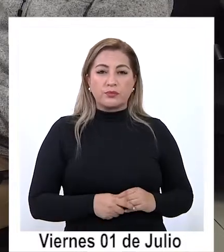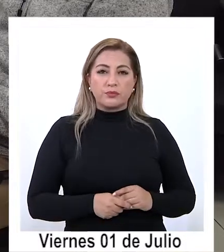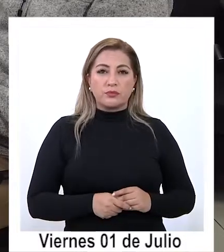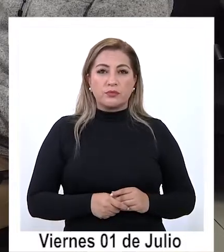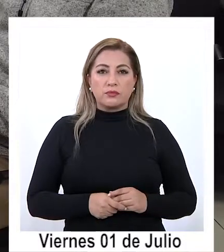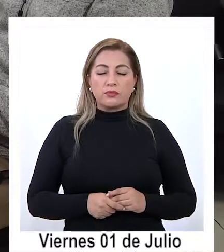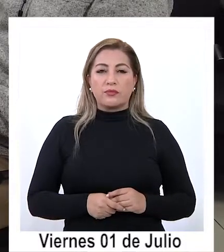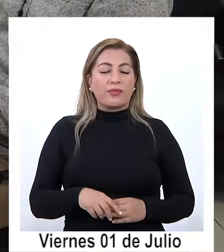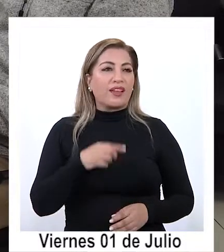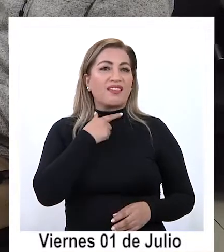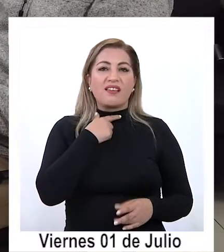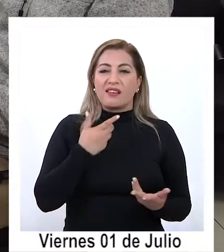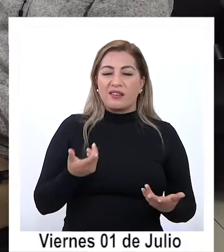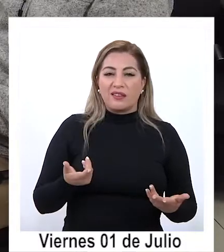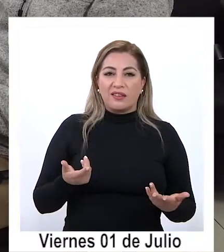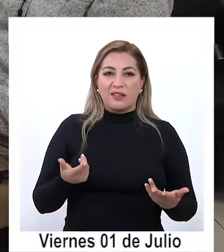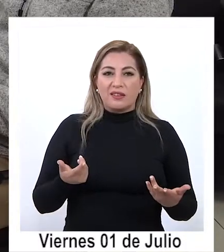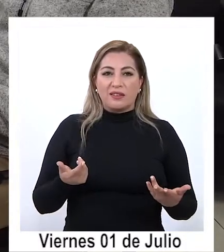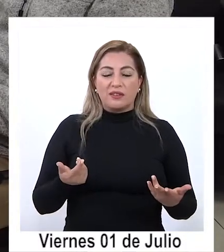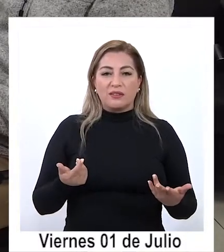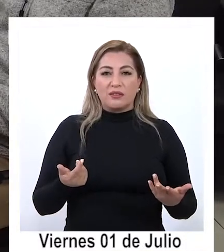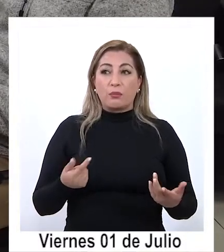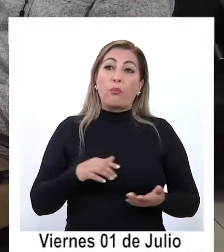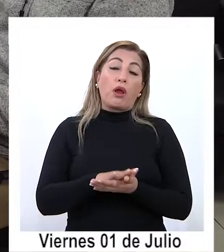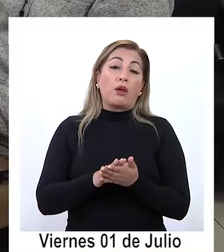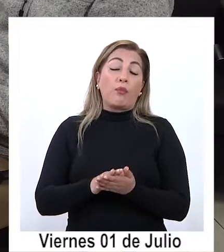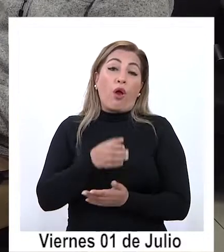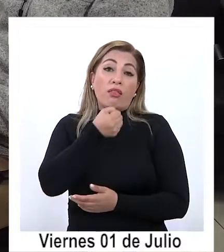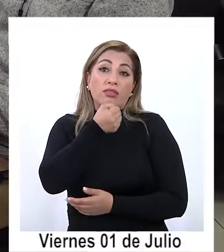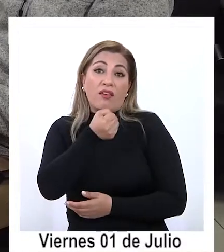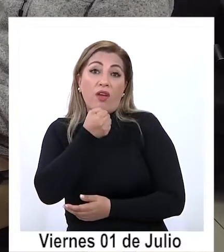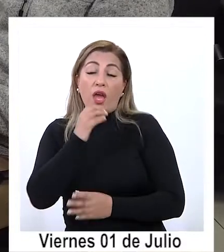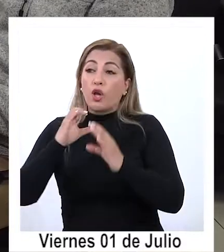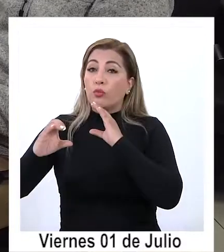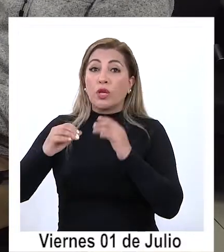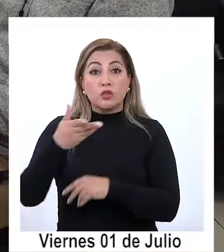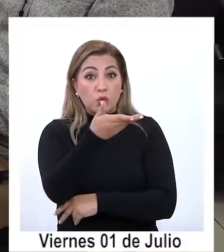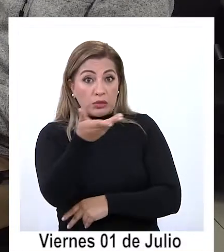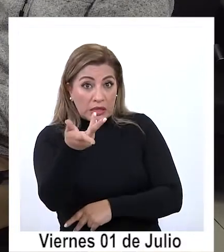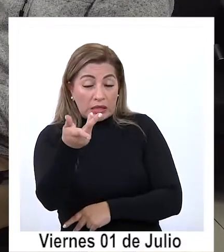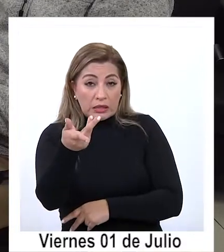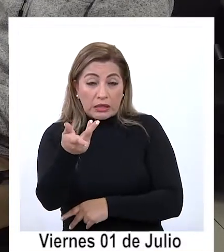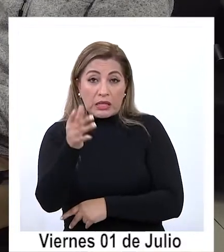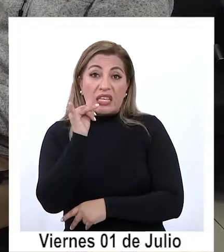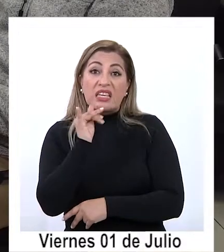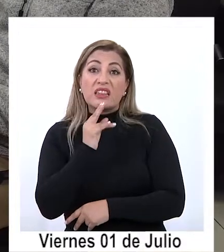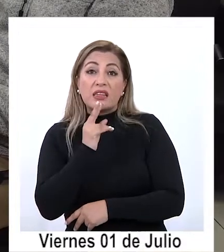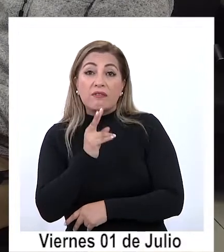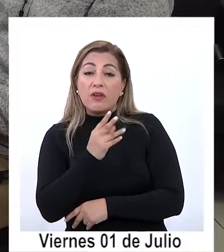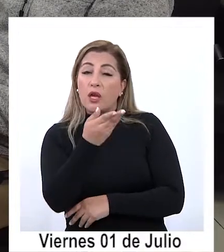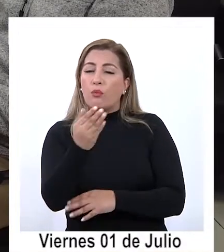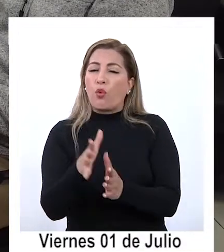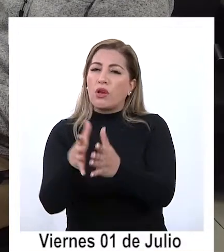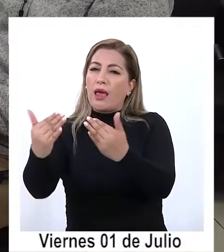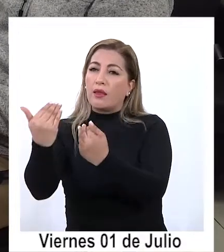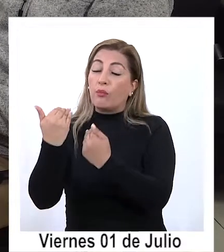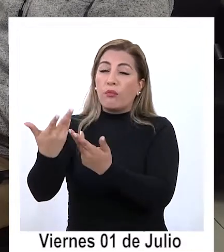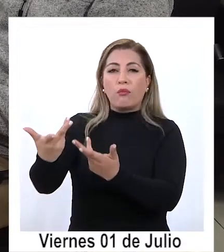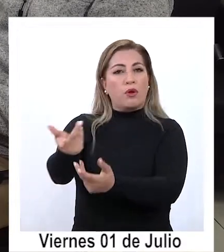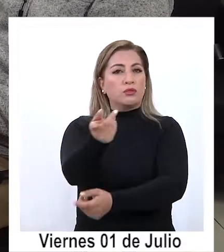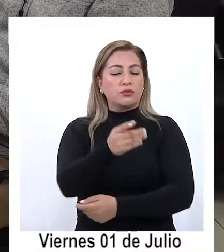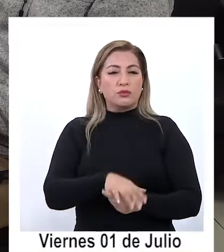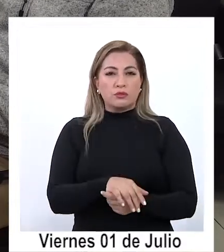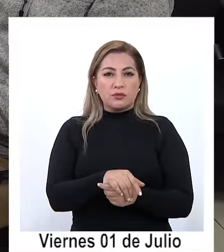hemos querido cierto a través de los medios de comunicación a través de ustedes cierto con el tremendo apoyo de ustedes poder